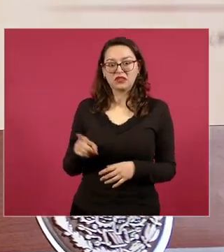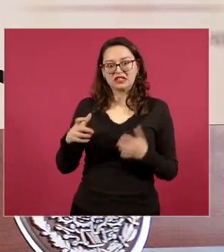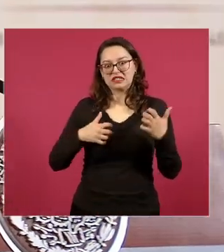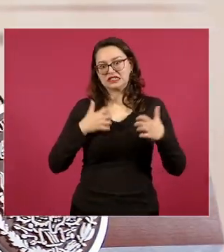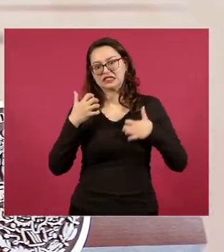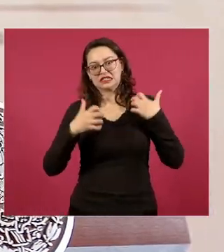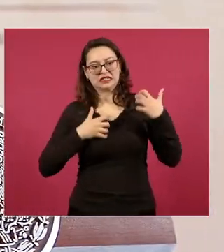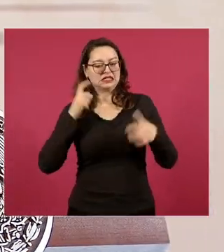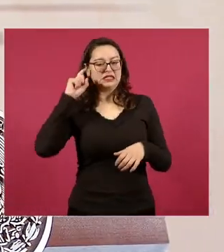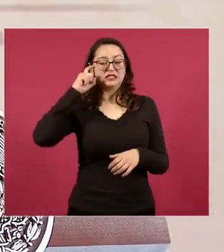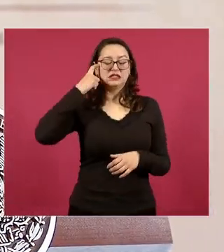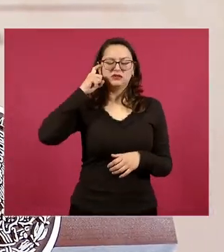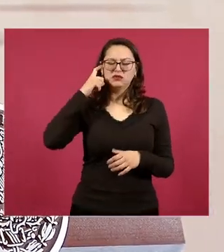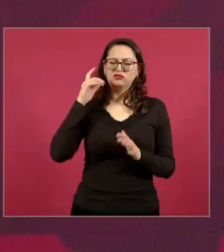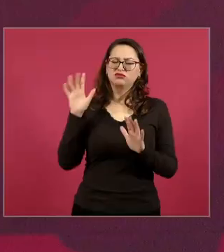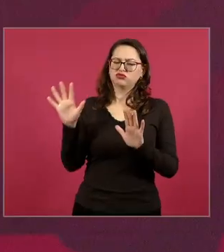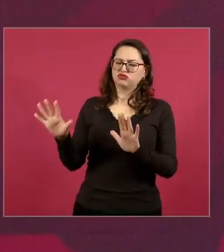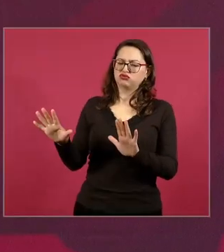sin